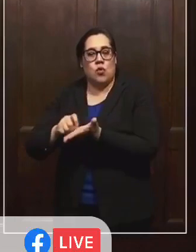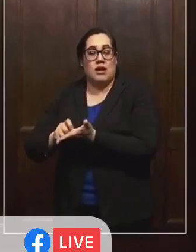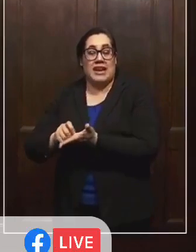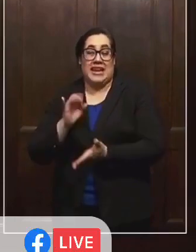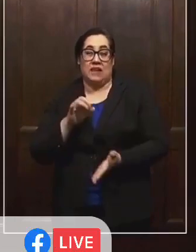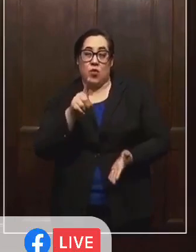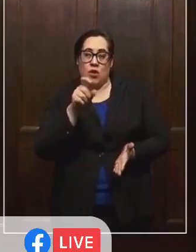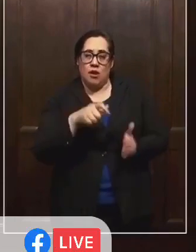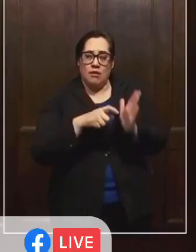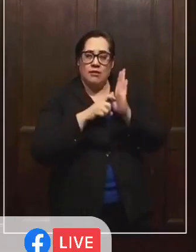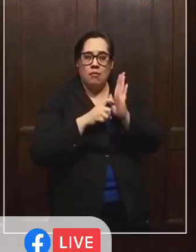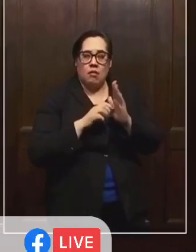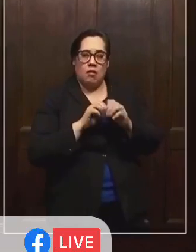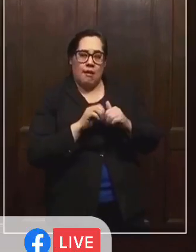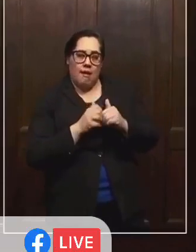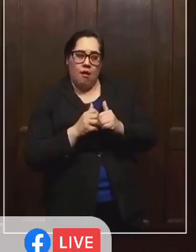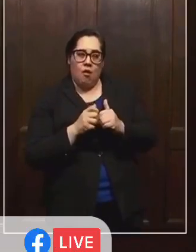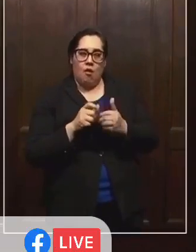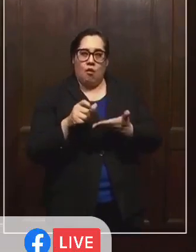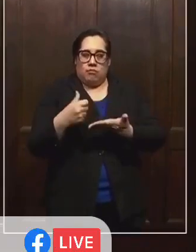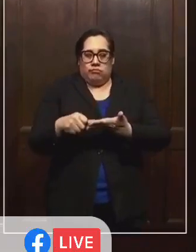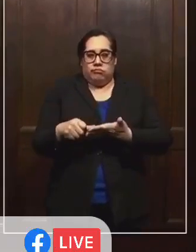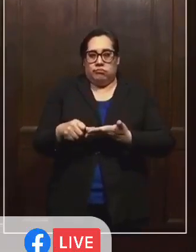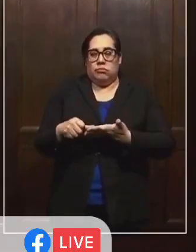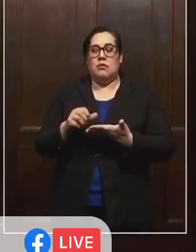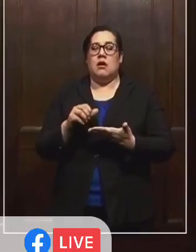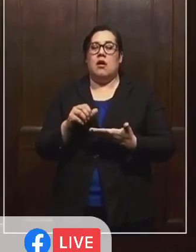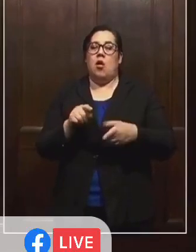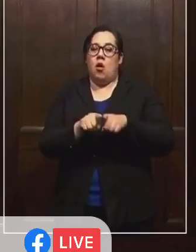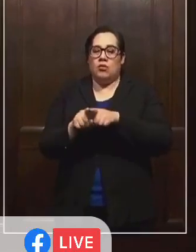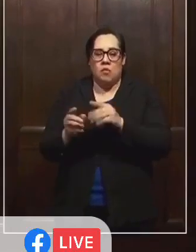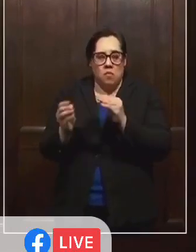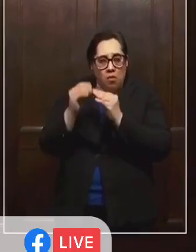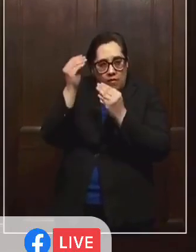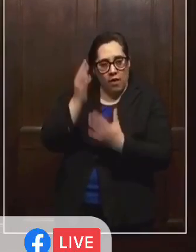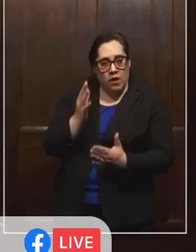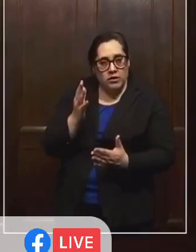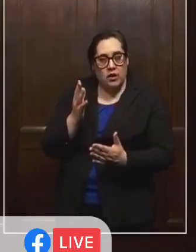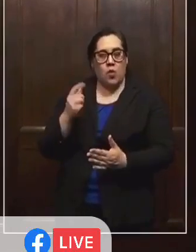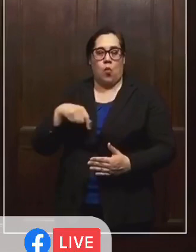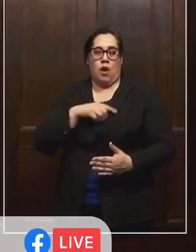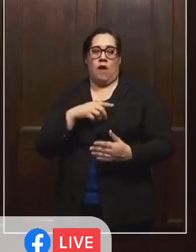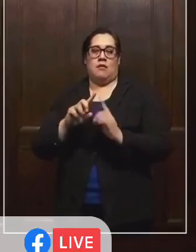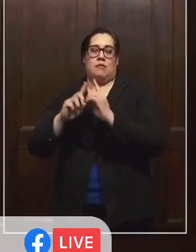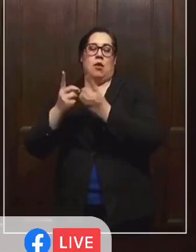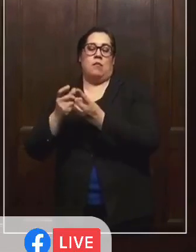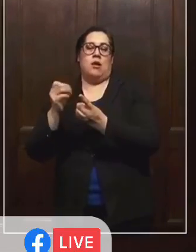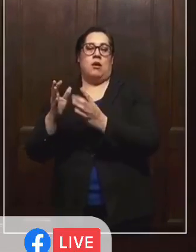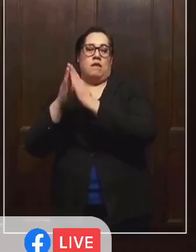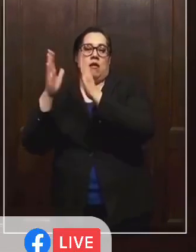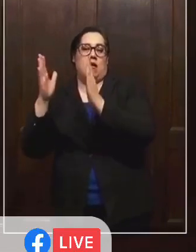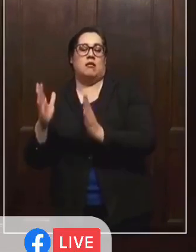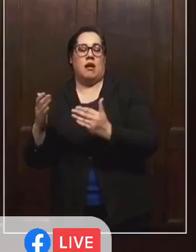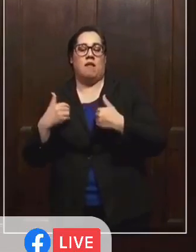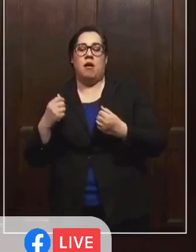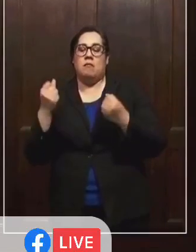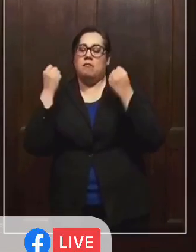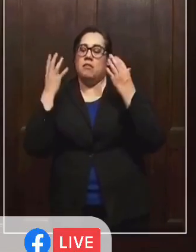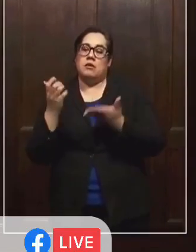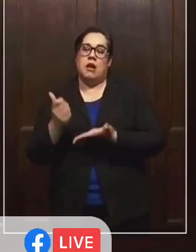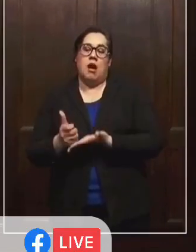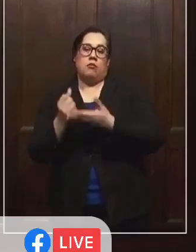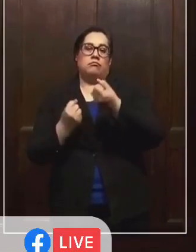un ejemplo de una letra y más información, nuestro Departamento de Vivienda tiene mucha ayuda